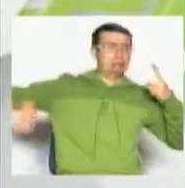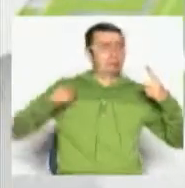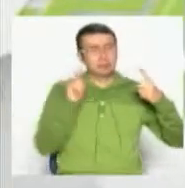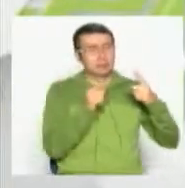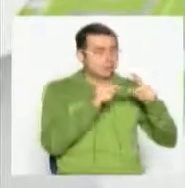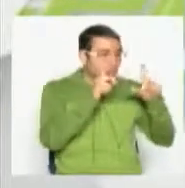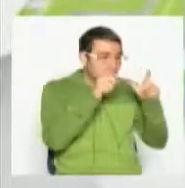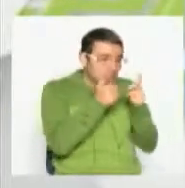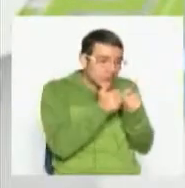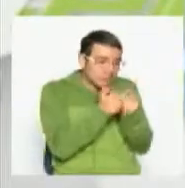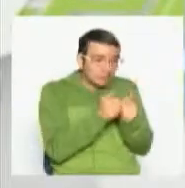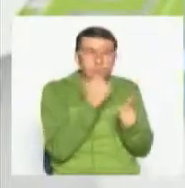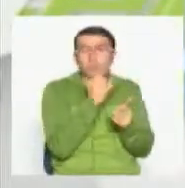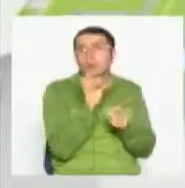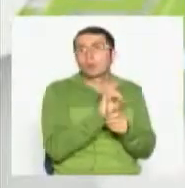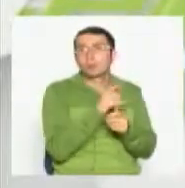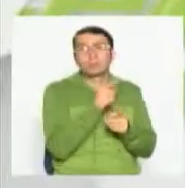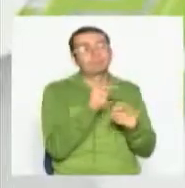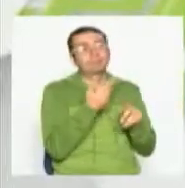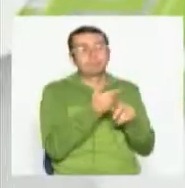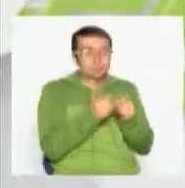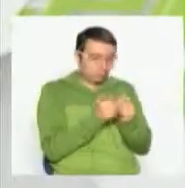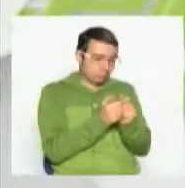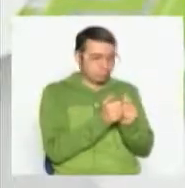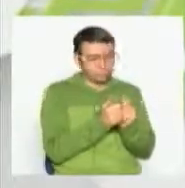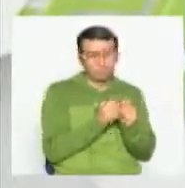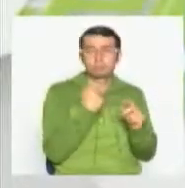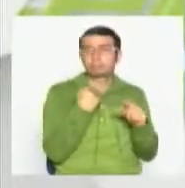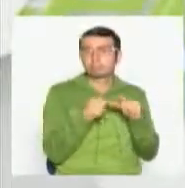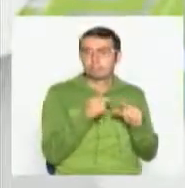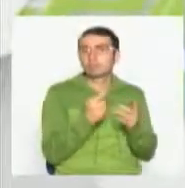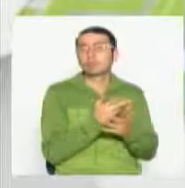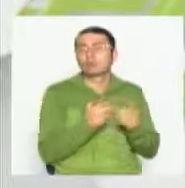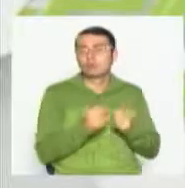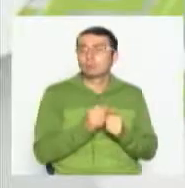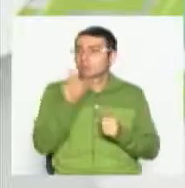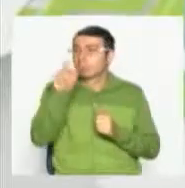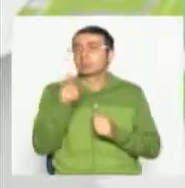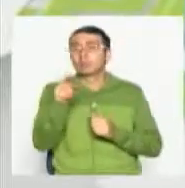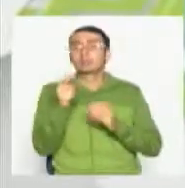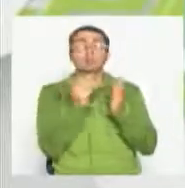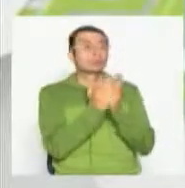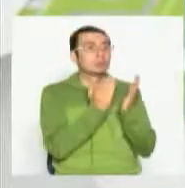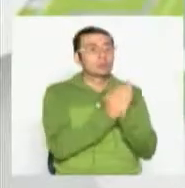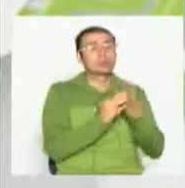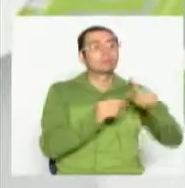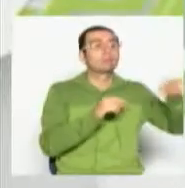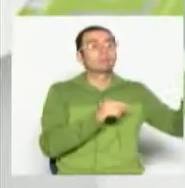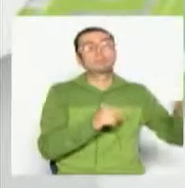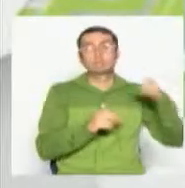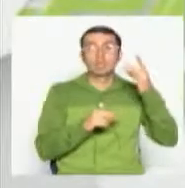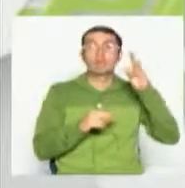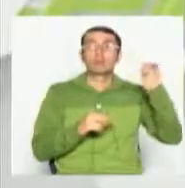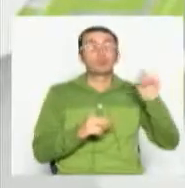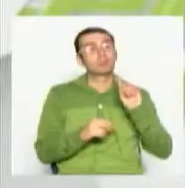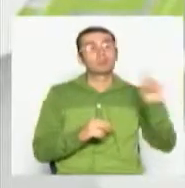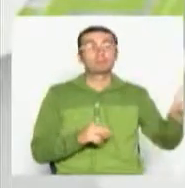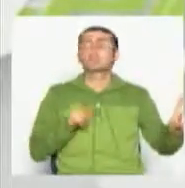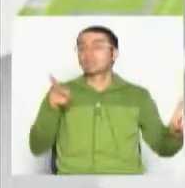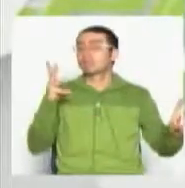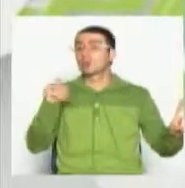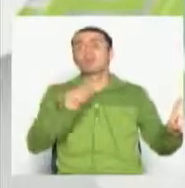encontrado y aterrense, en familias, el señor en su estudio, la señora en la alcoba, los jóvenes en sus habitaciones